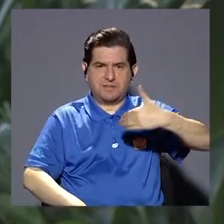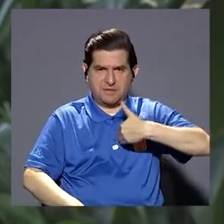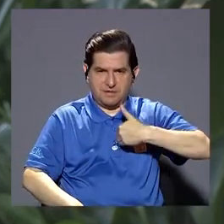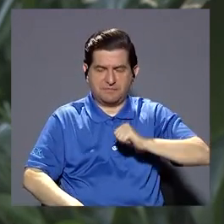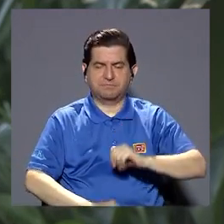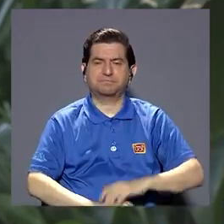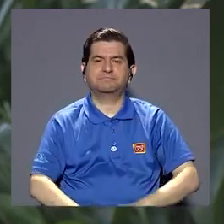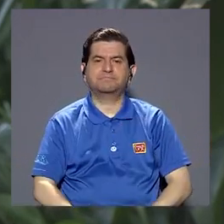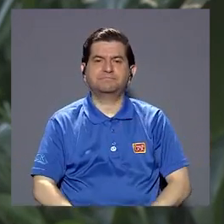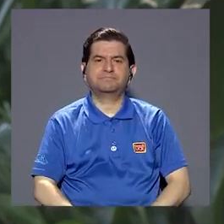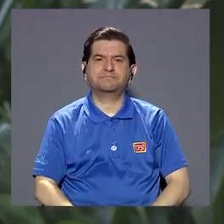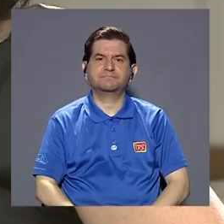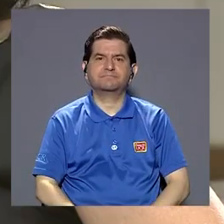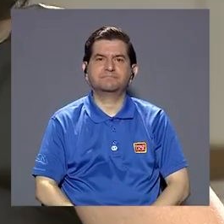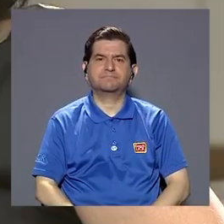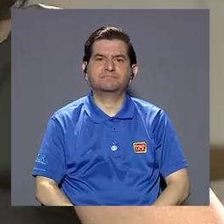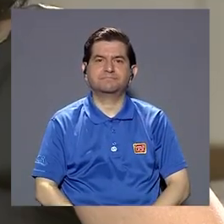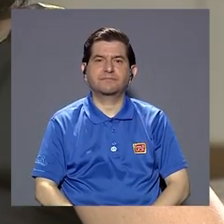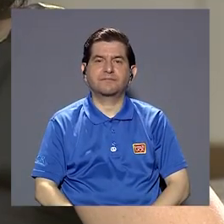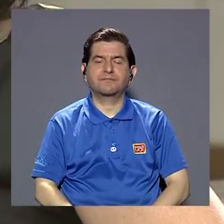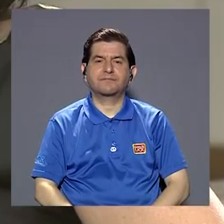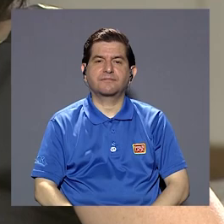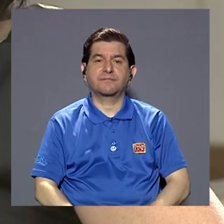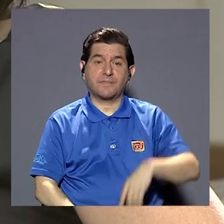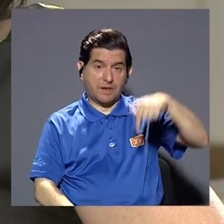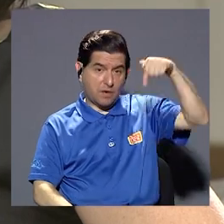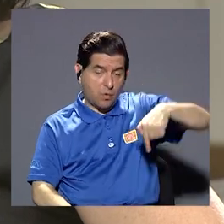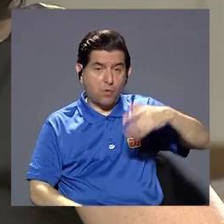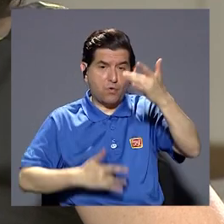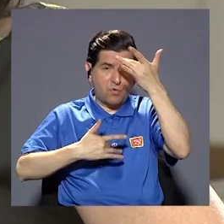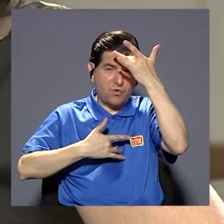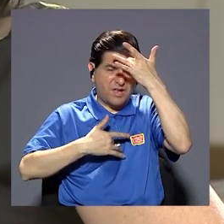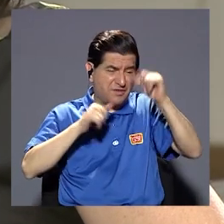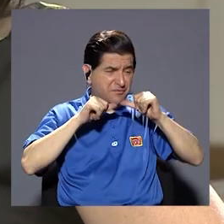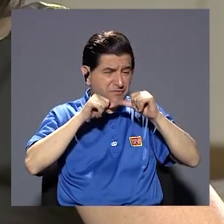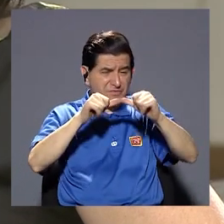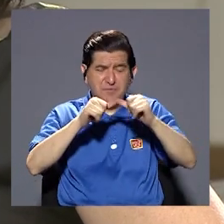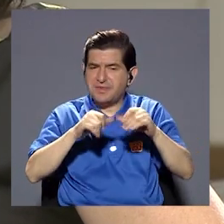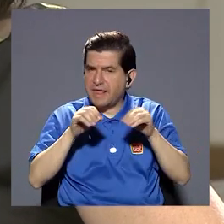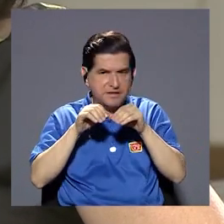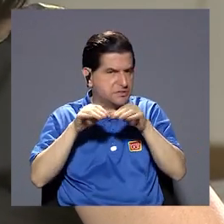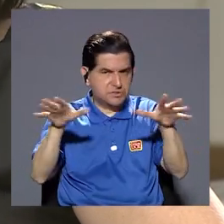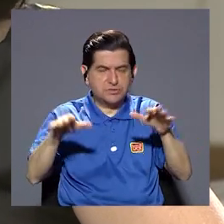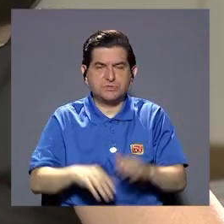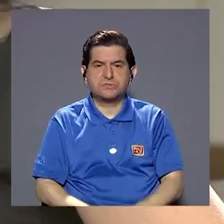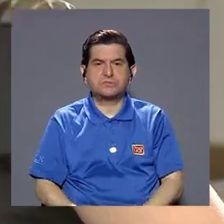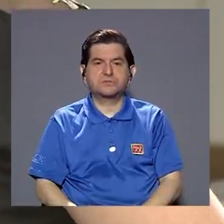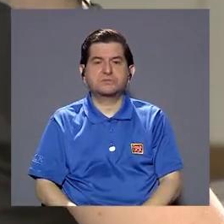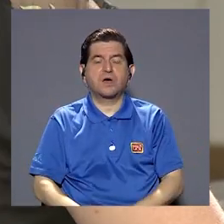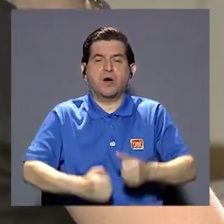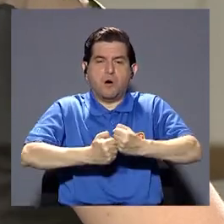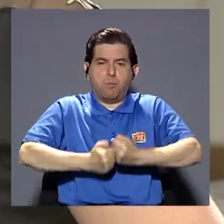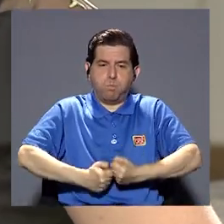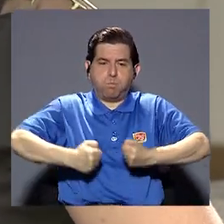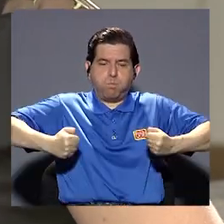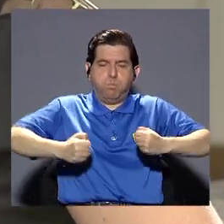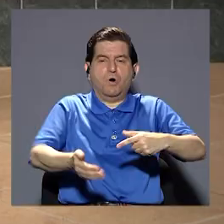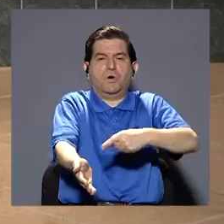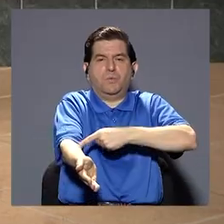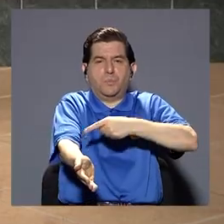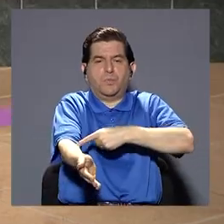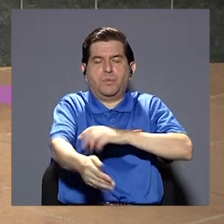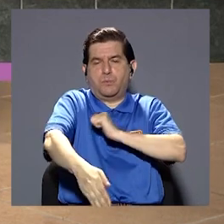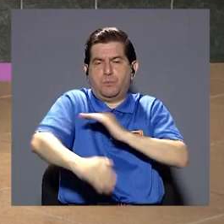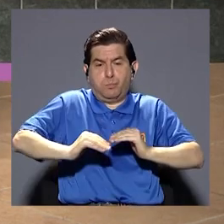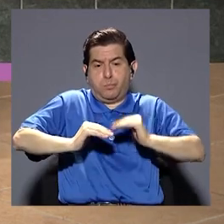necesidad que se presente hoy en día las enfermedades crónicas no transmisibles llamarse lo que es obesidad,